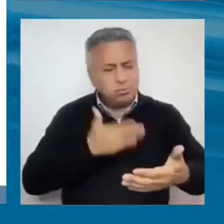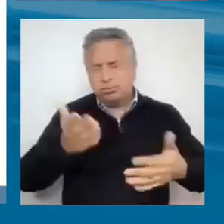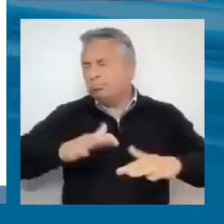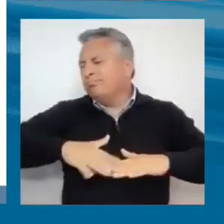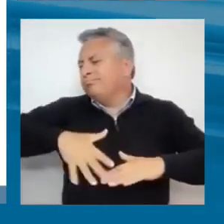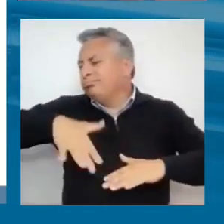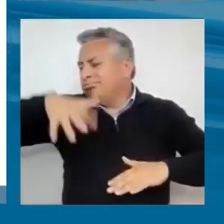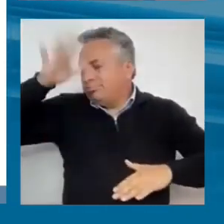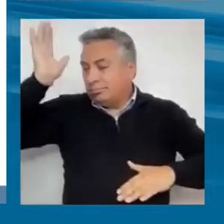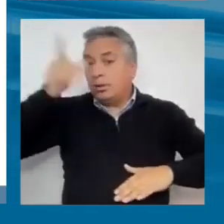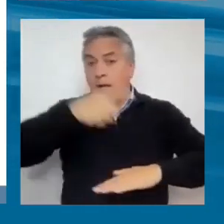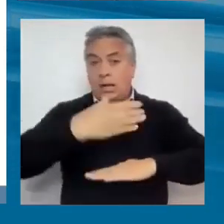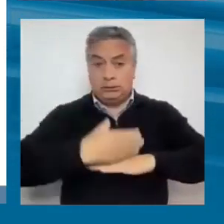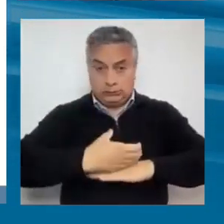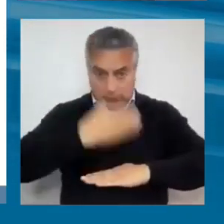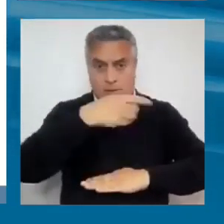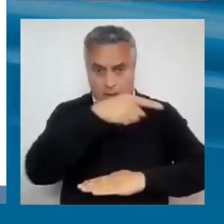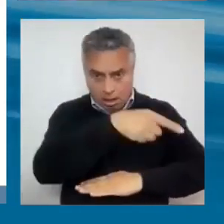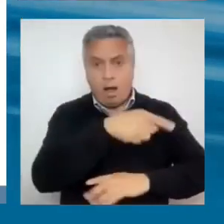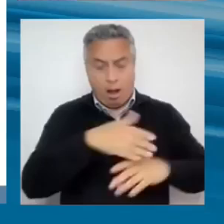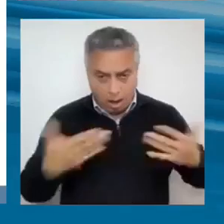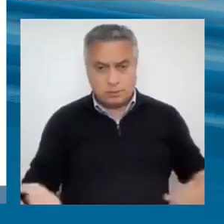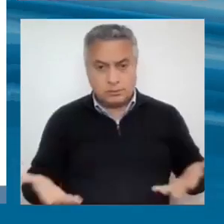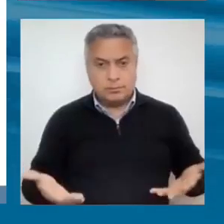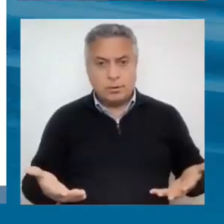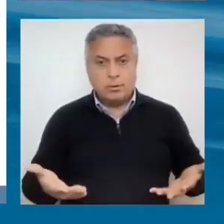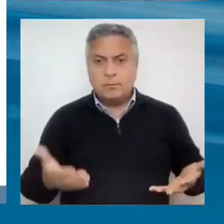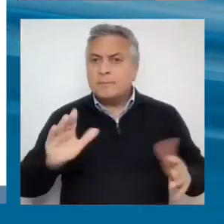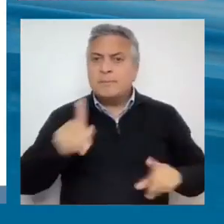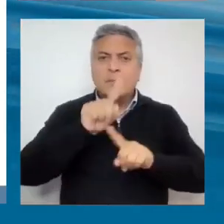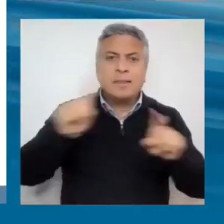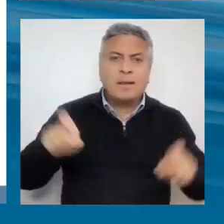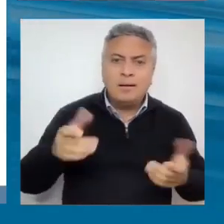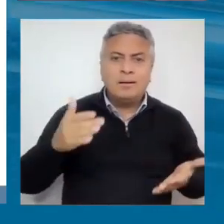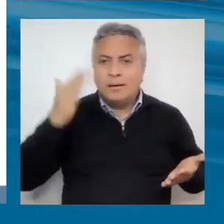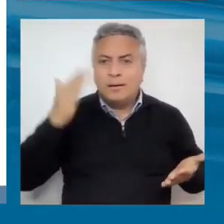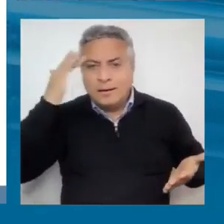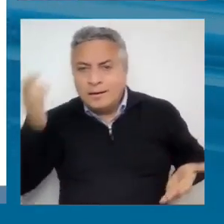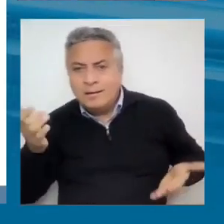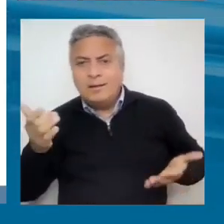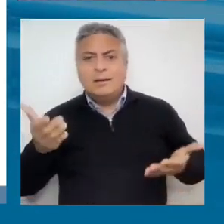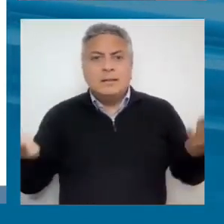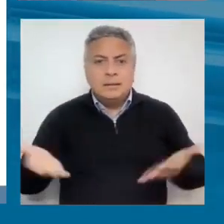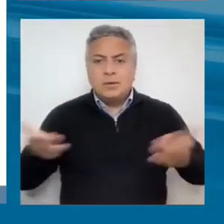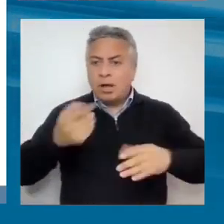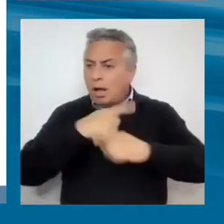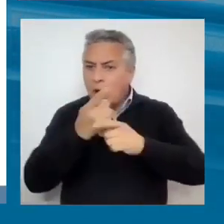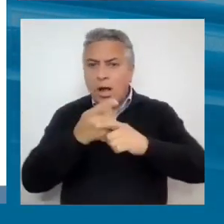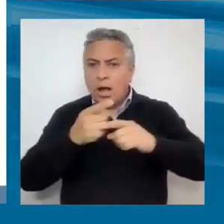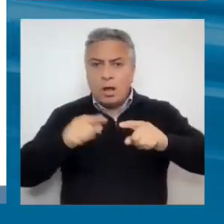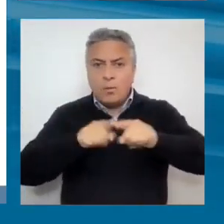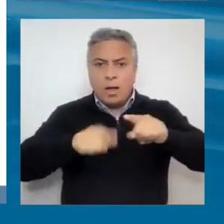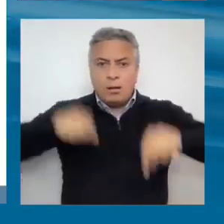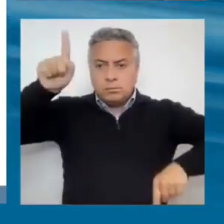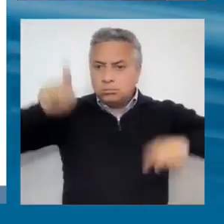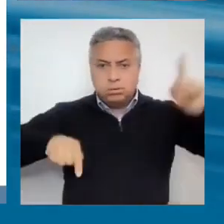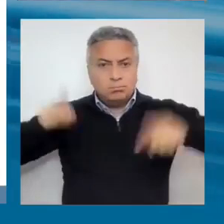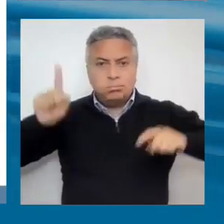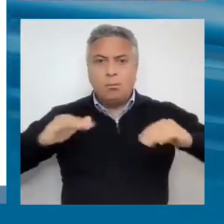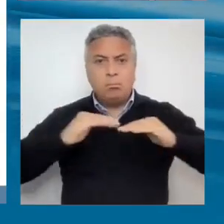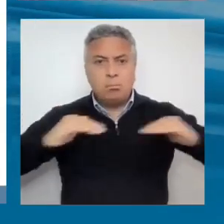Pero, bueno, entonces, bueno, pero ¿qué es lo que pasa? ¿Por qué es que no movemos las agujas de la desigualdad? Entonces, en un esfuerzo